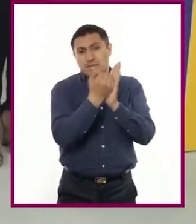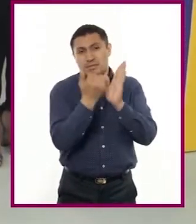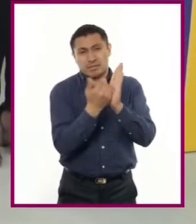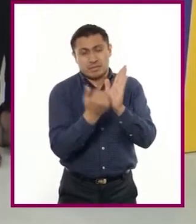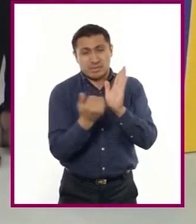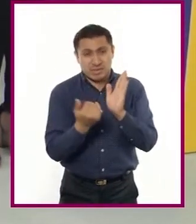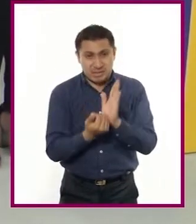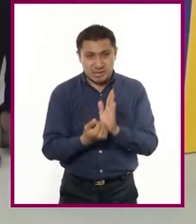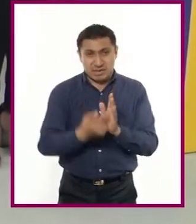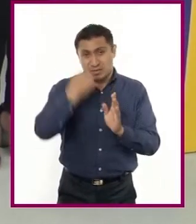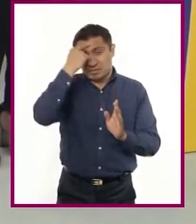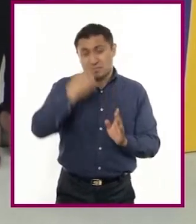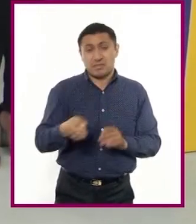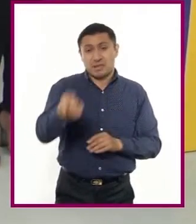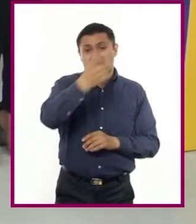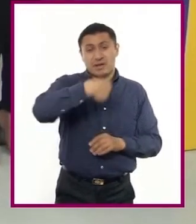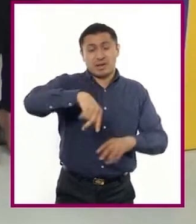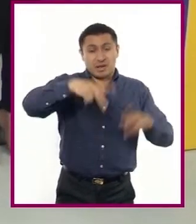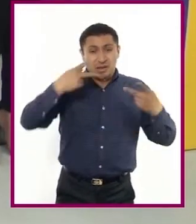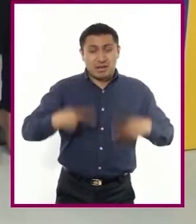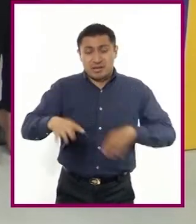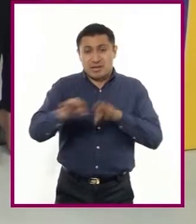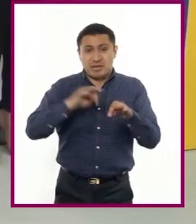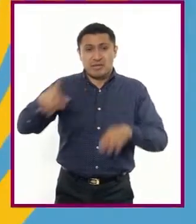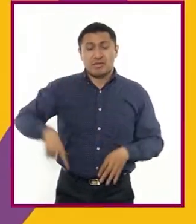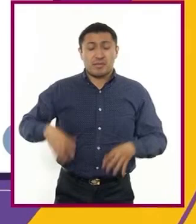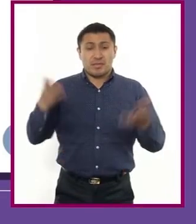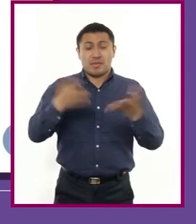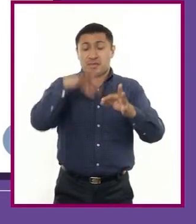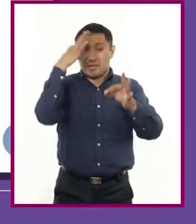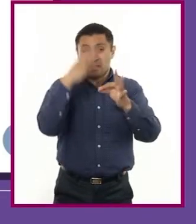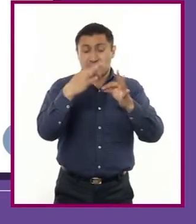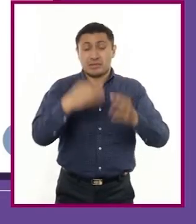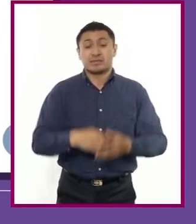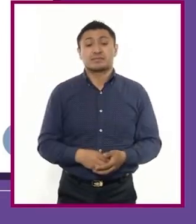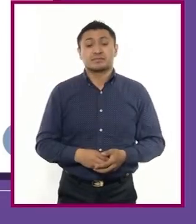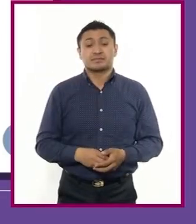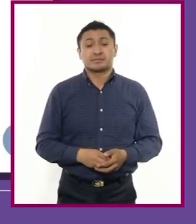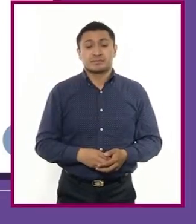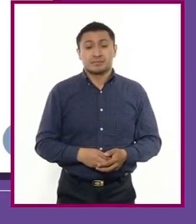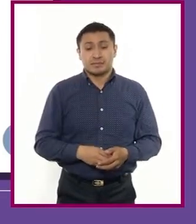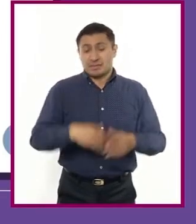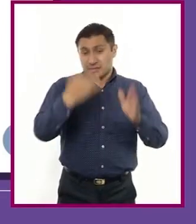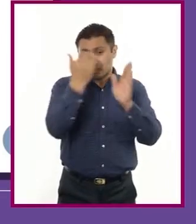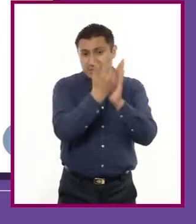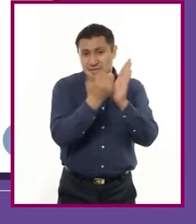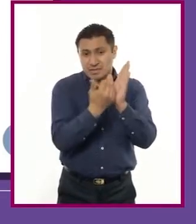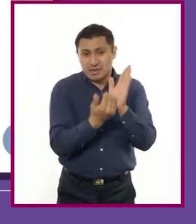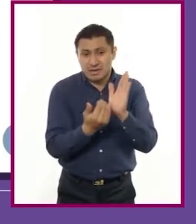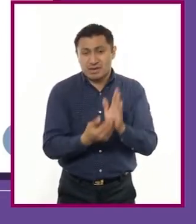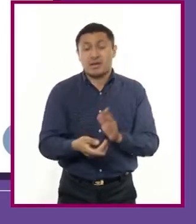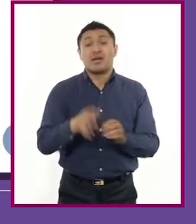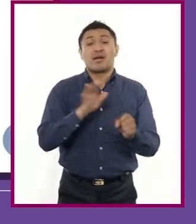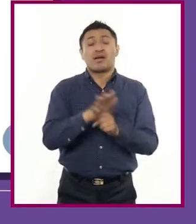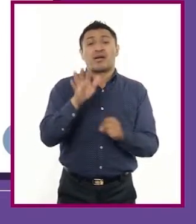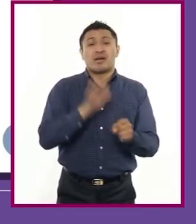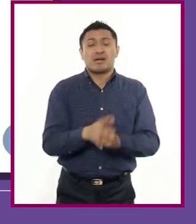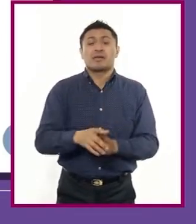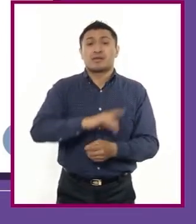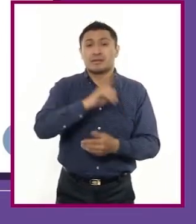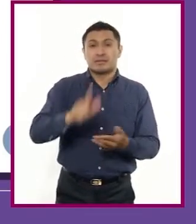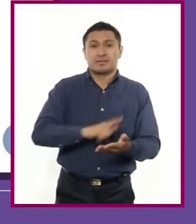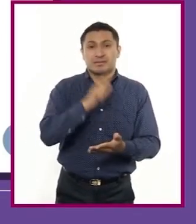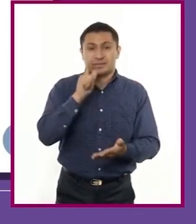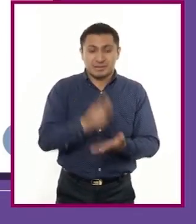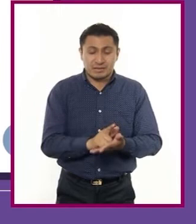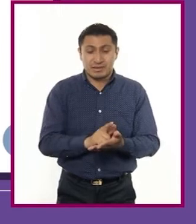la actuación de las y los servidores públicos. Los principios bajo lo que se rigen los servidores públicos como la legalidad,